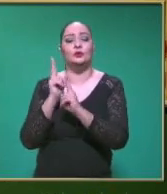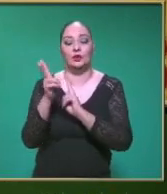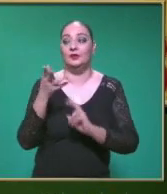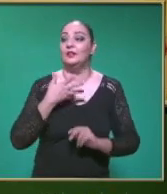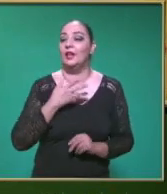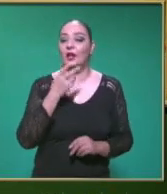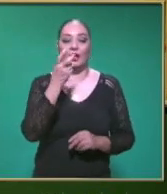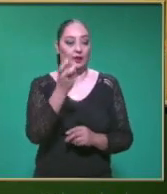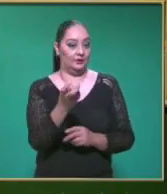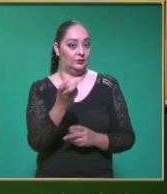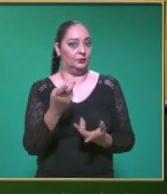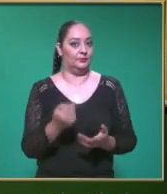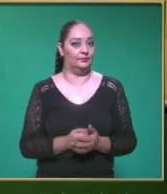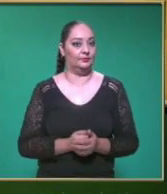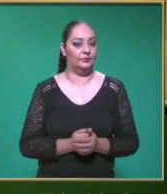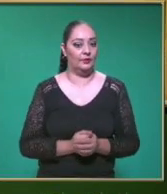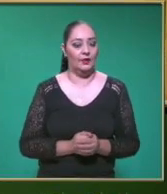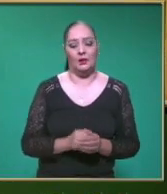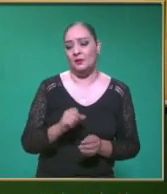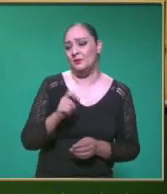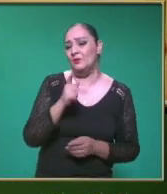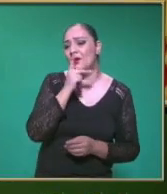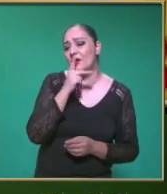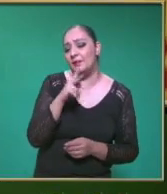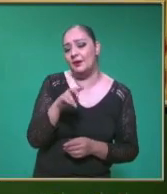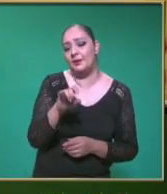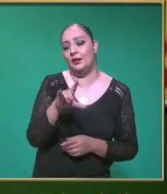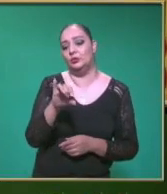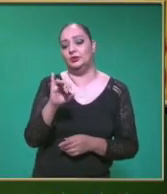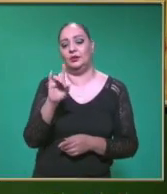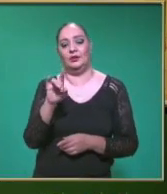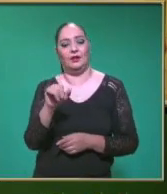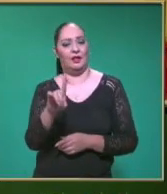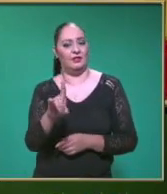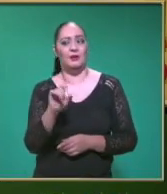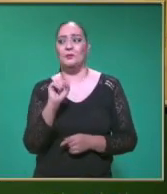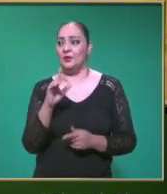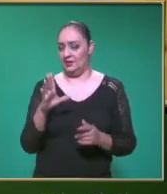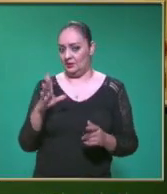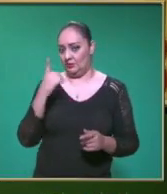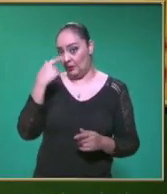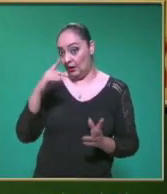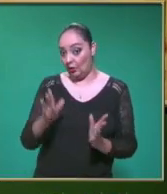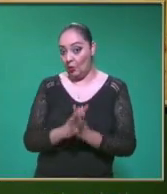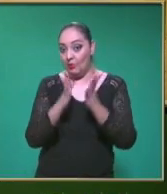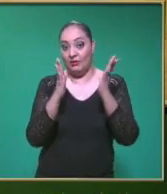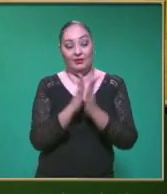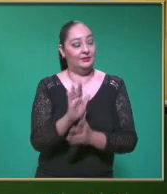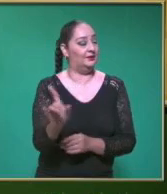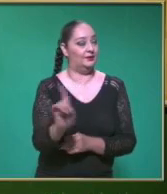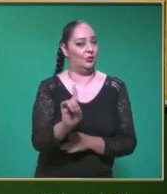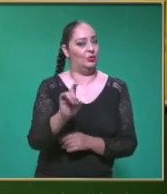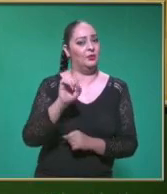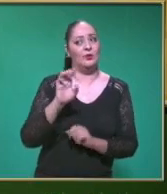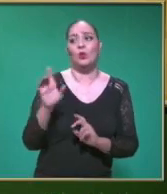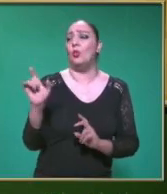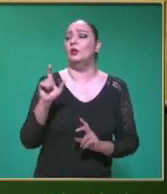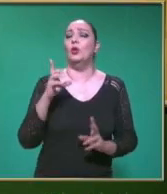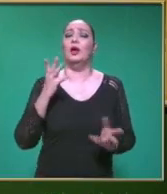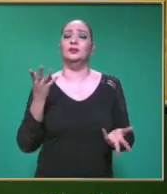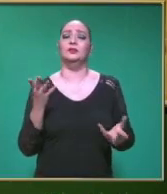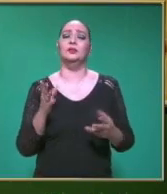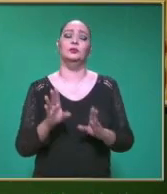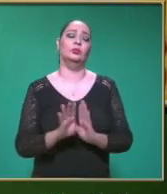móviles Exactamente Y el término velocidad No solamente Se aplica también En competencias También Pues simplemente Al hacer un recorrido